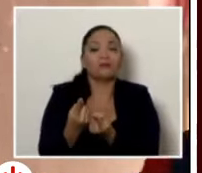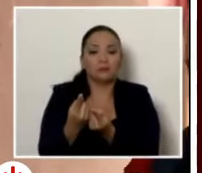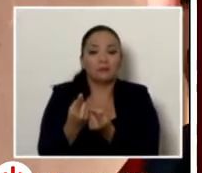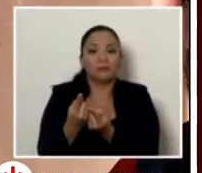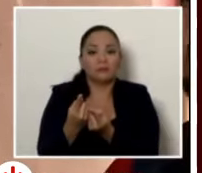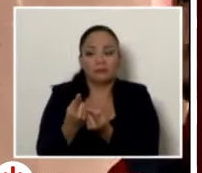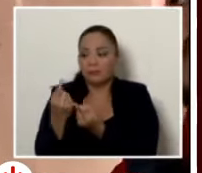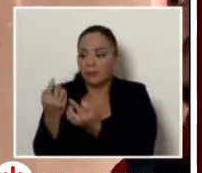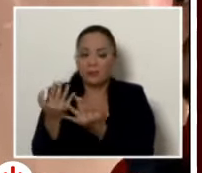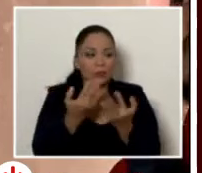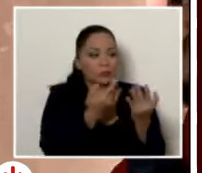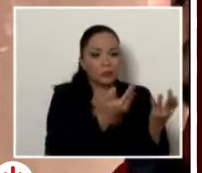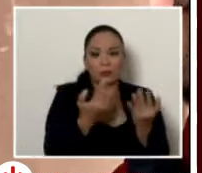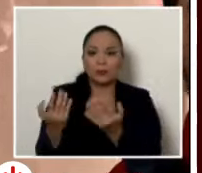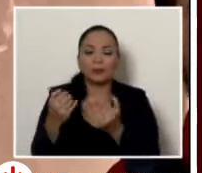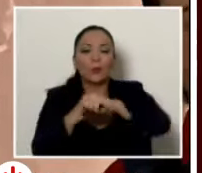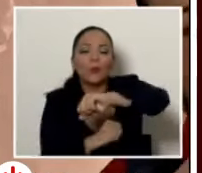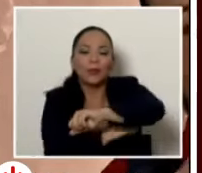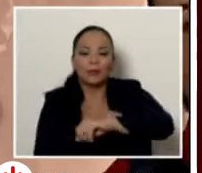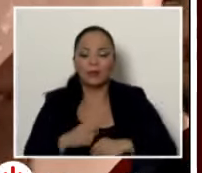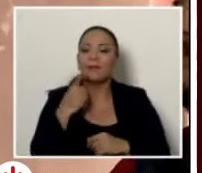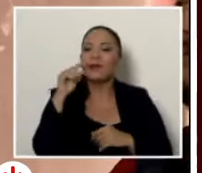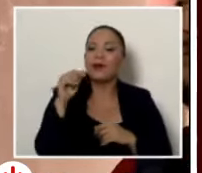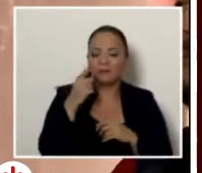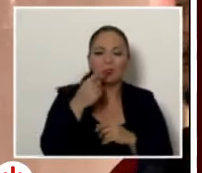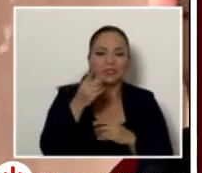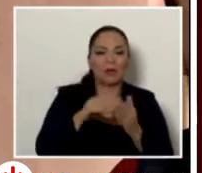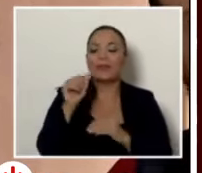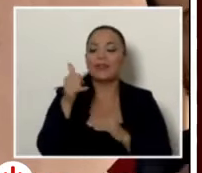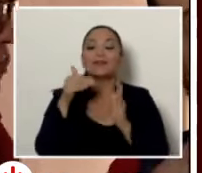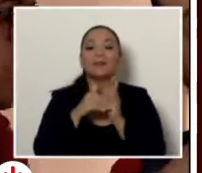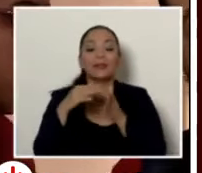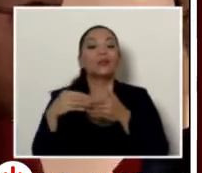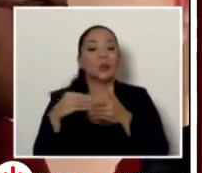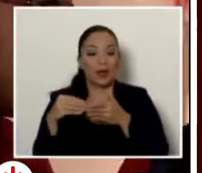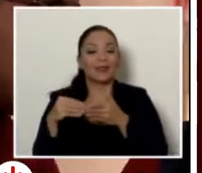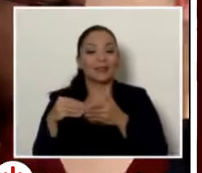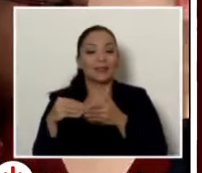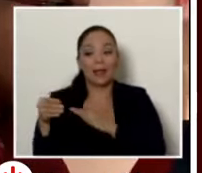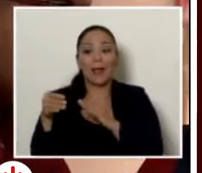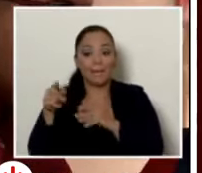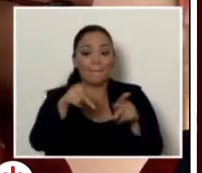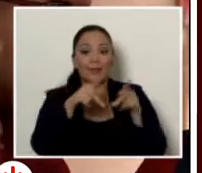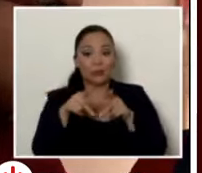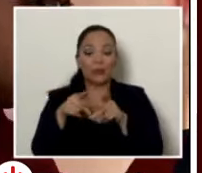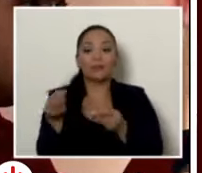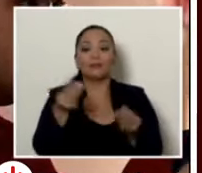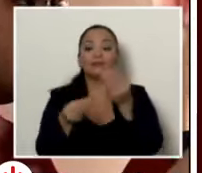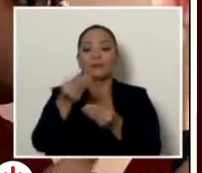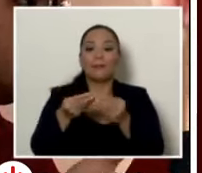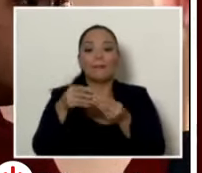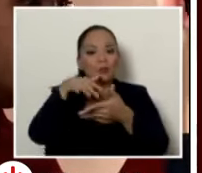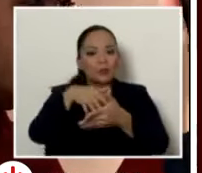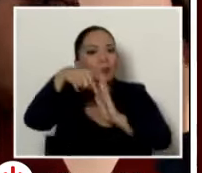esperando el puente y le adelanto algo 10 mil dólares puso el pueblo para hacer un estudio de perforación de suelos y demás hace ya dos años